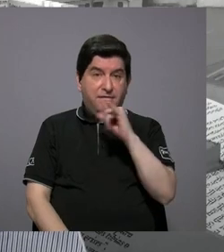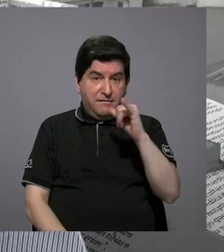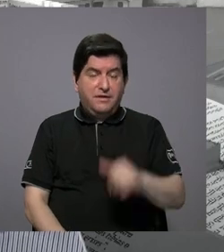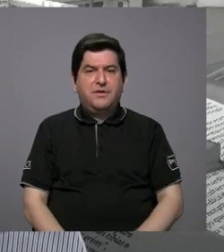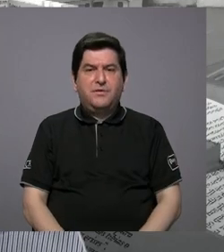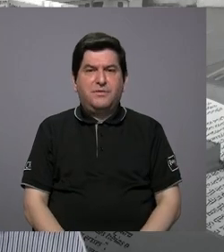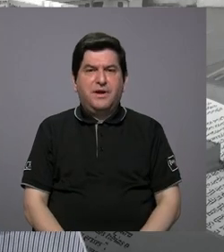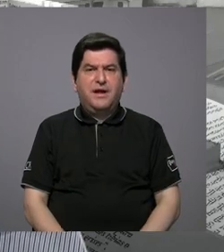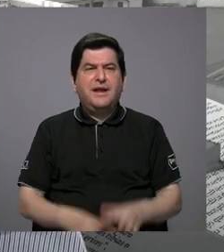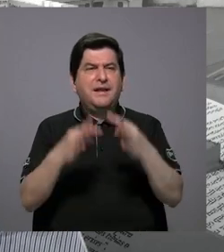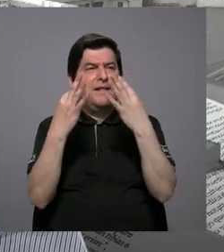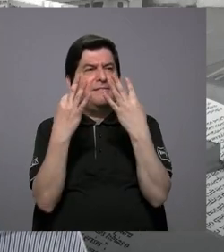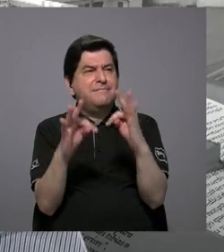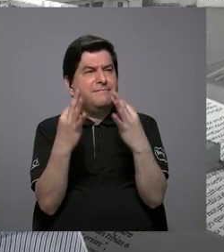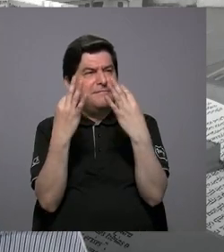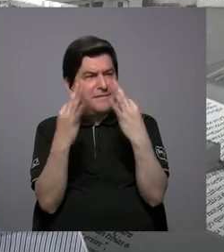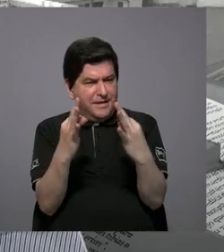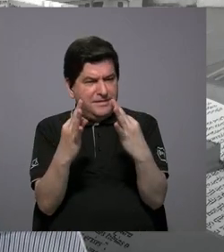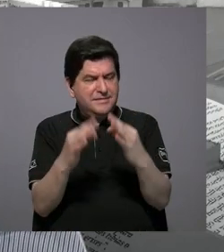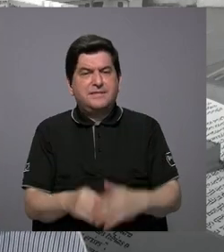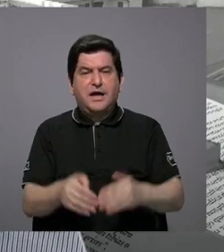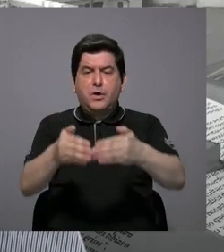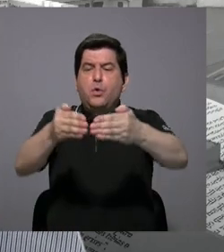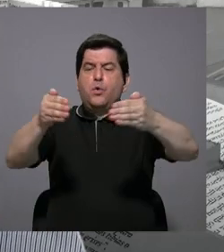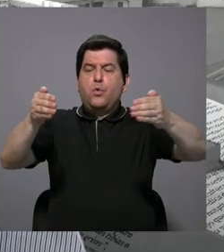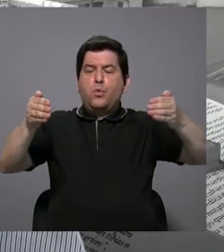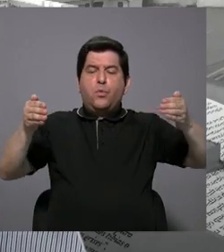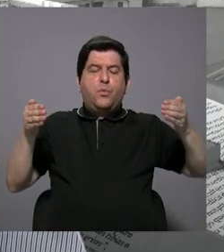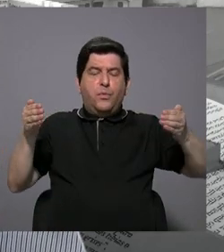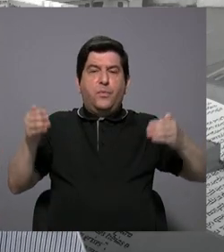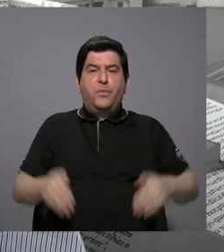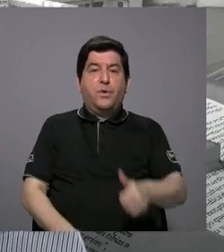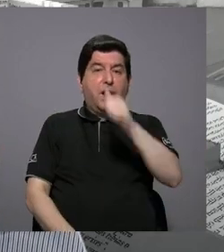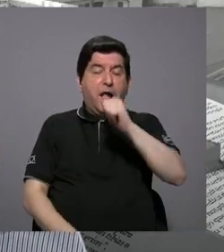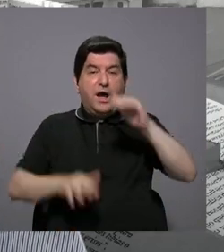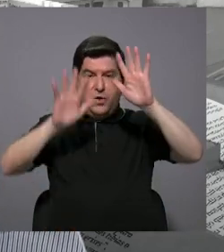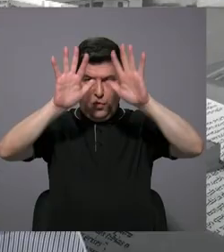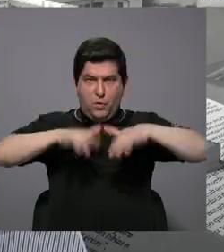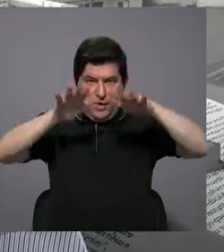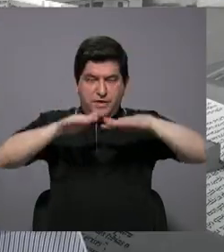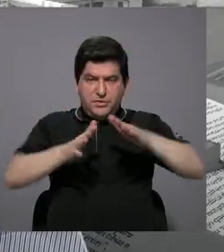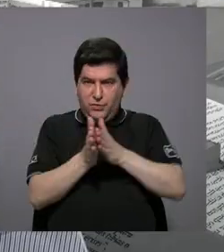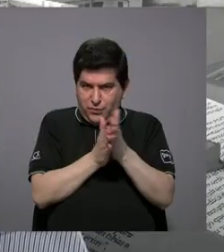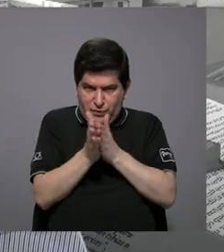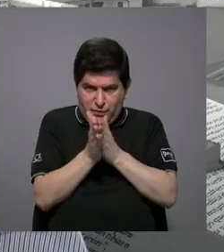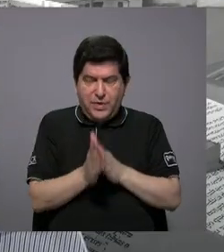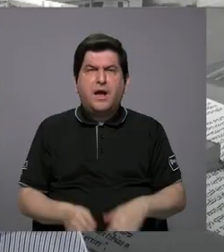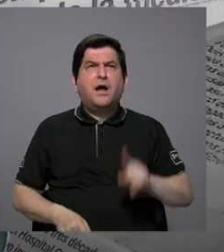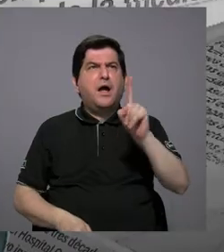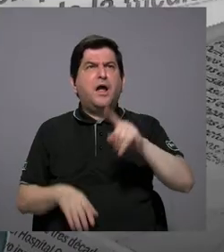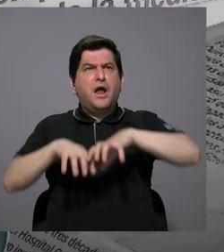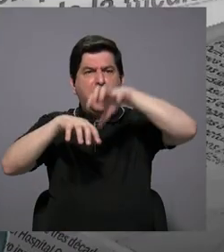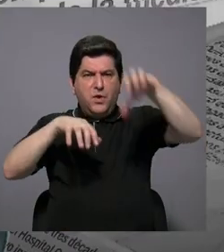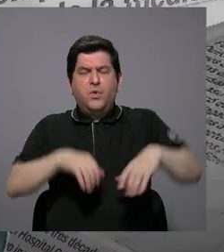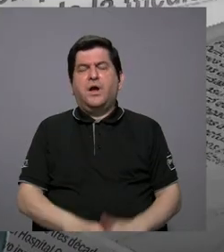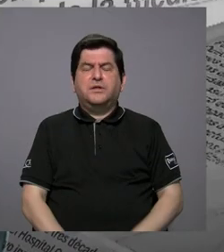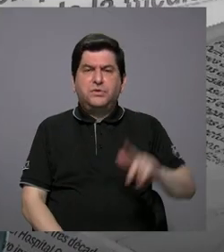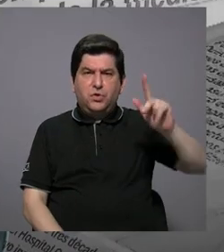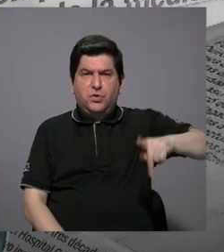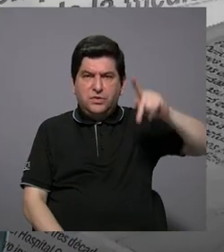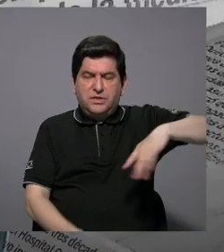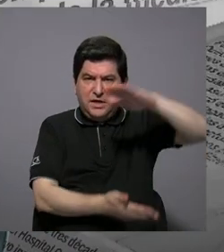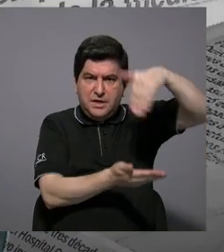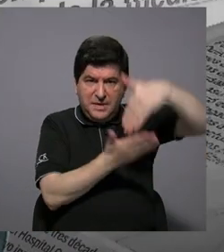embalses que retienen el agua pluvial como se hizo en un cantón del Pacífico Central.